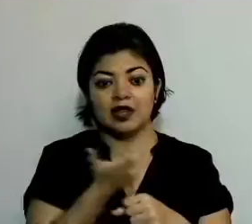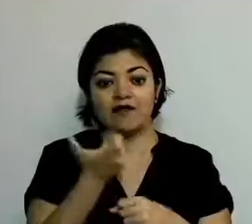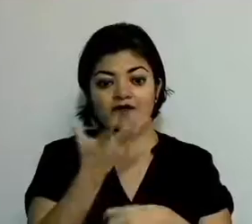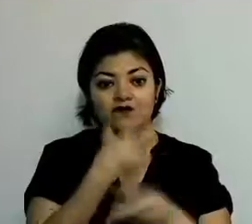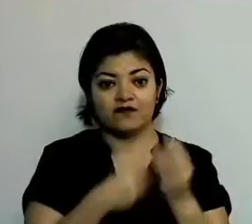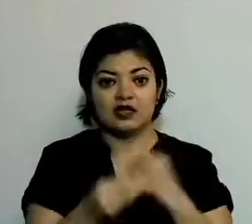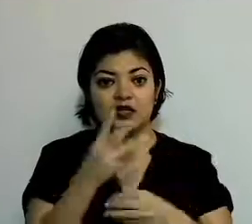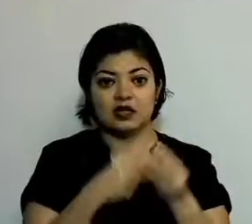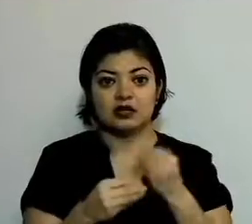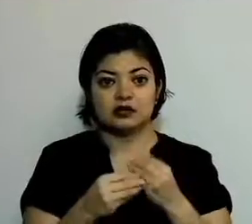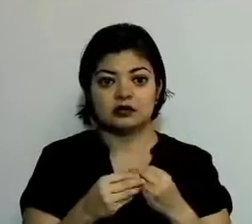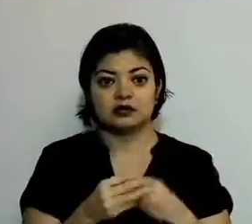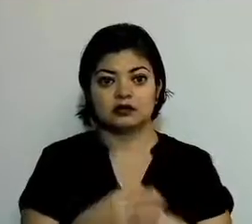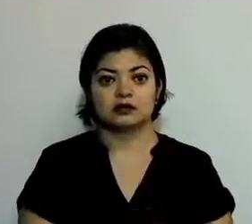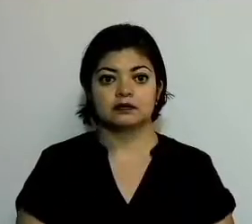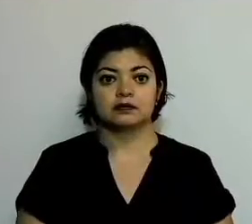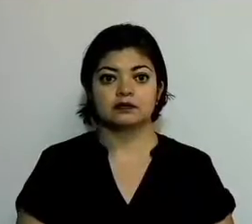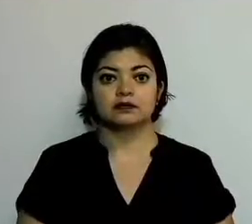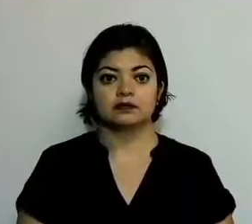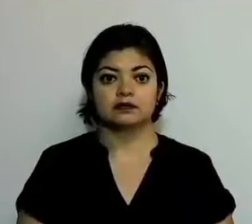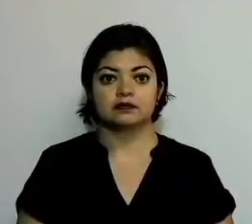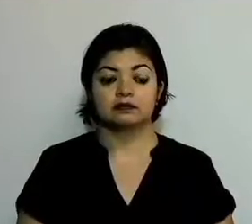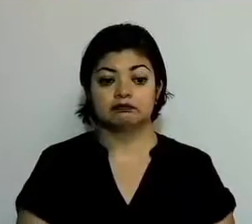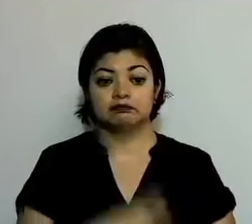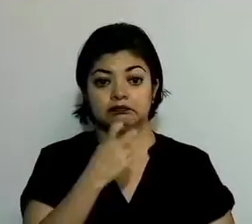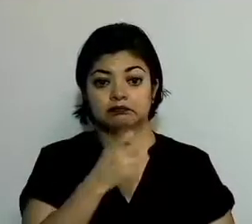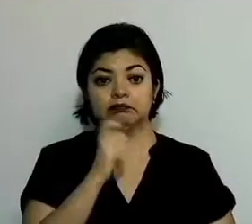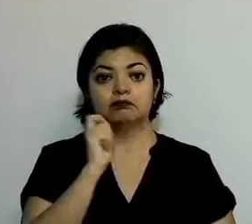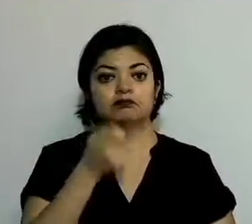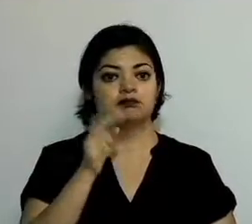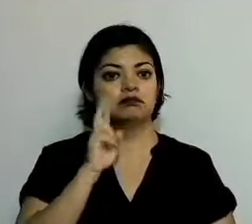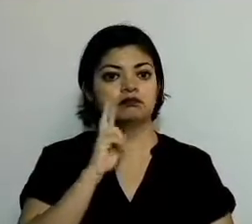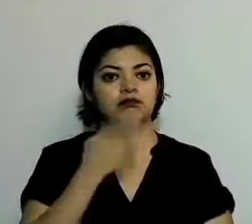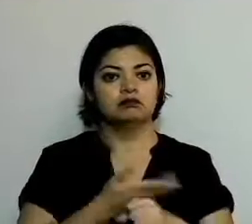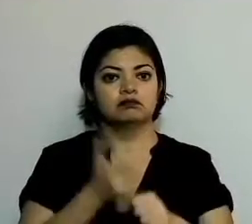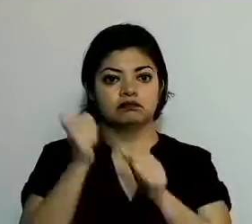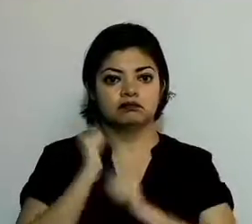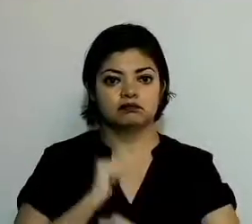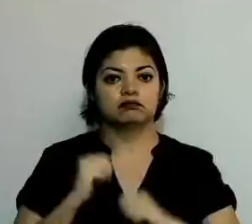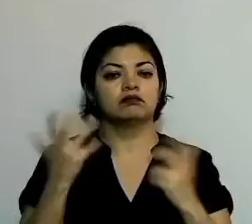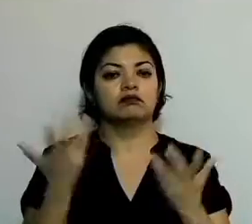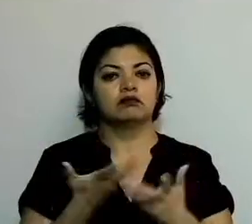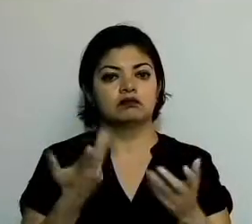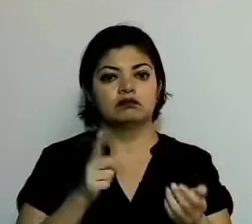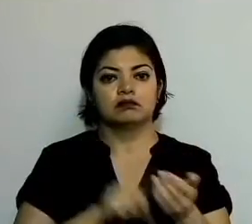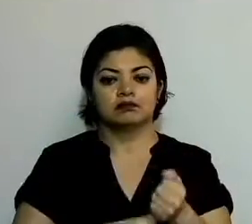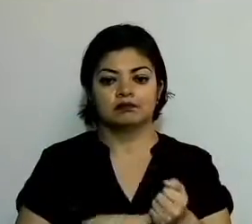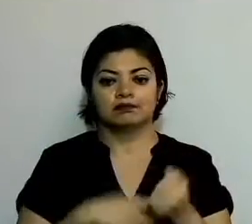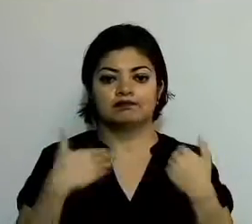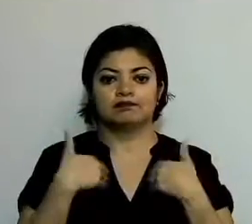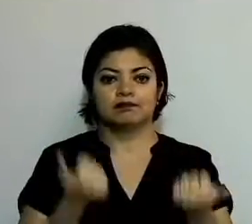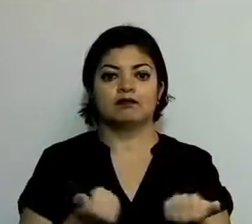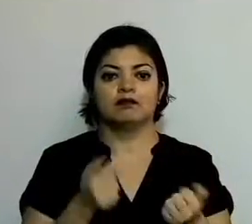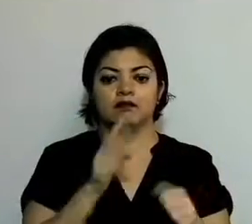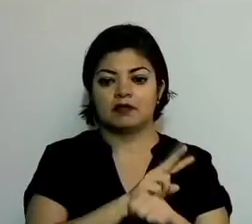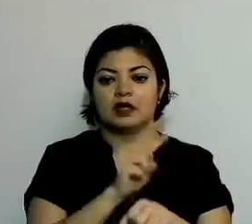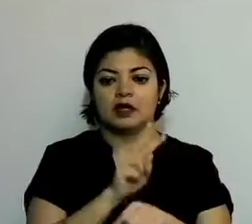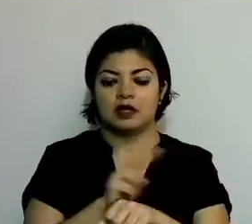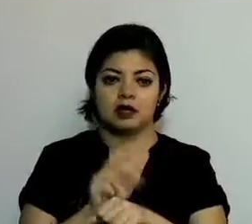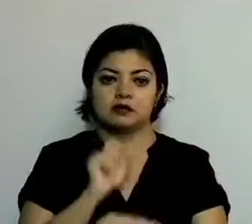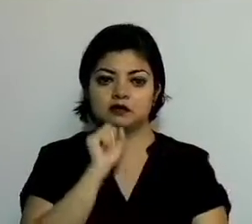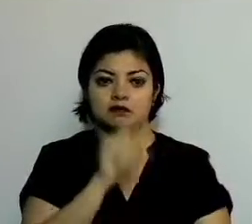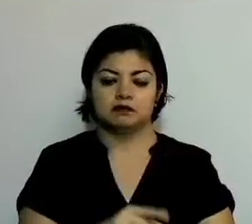que es la autoridad responsable de la aplicación e interpretación y vigilancia de las mismas.